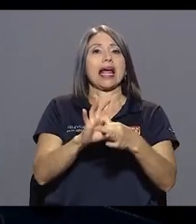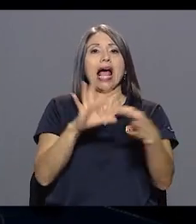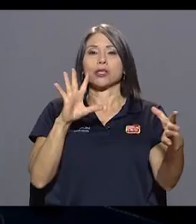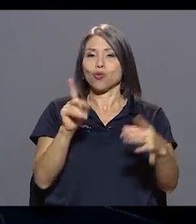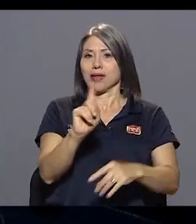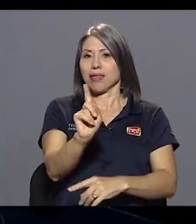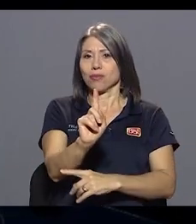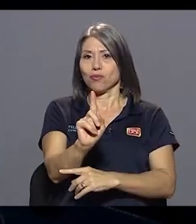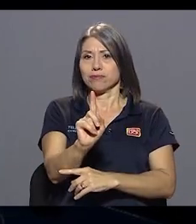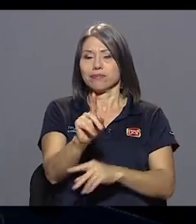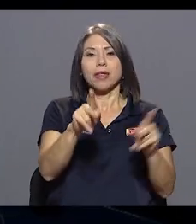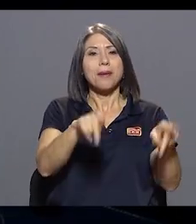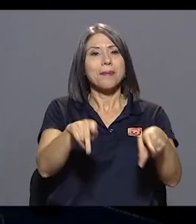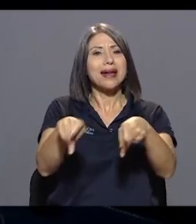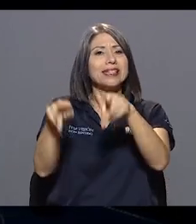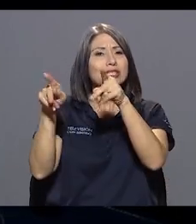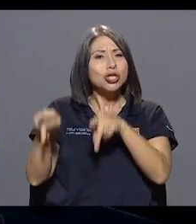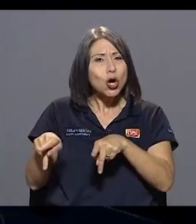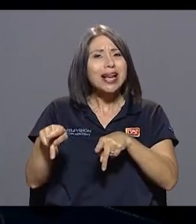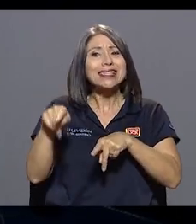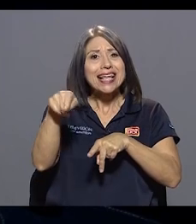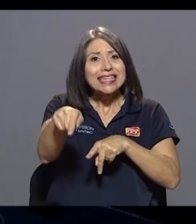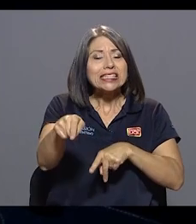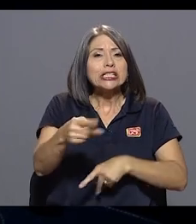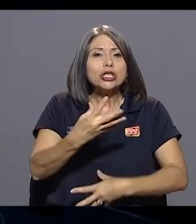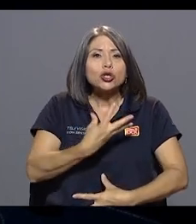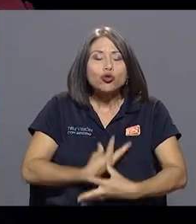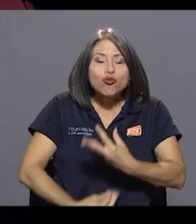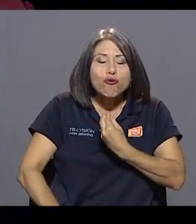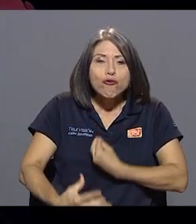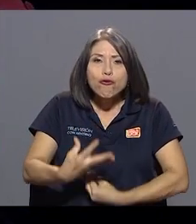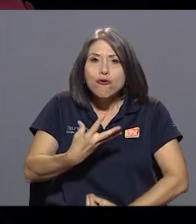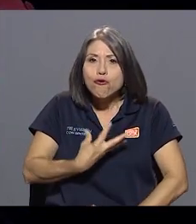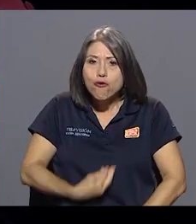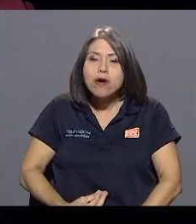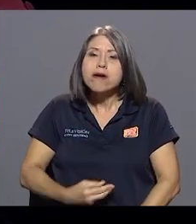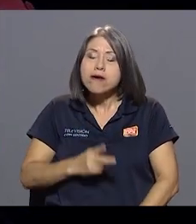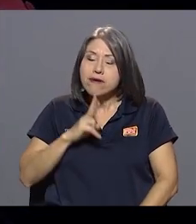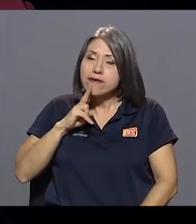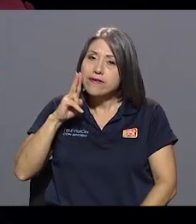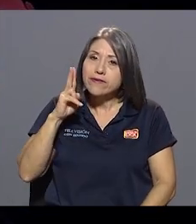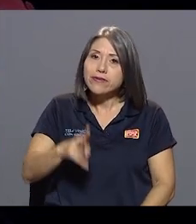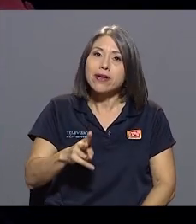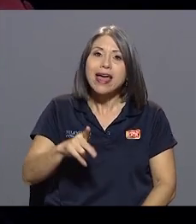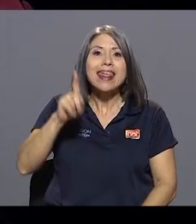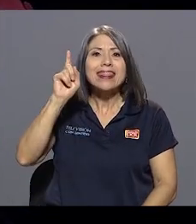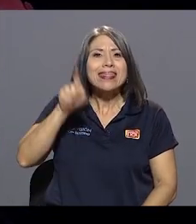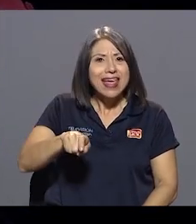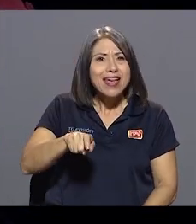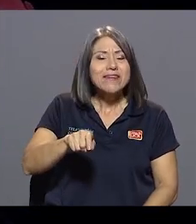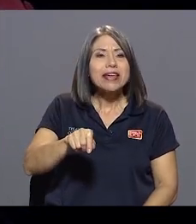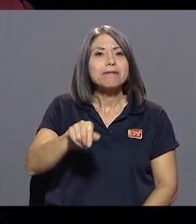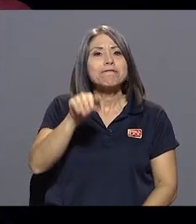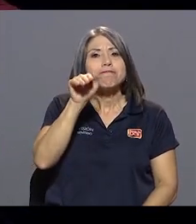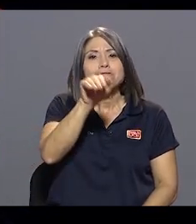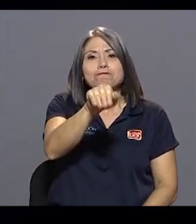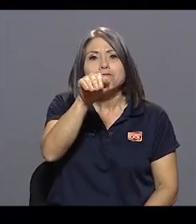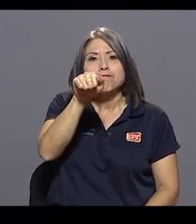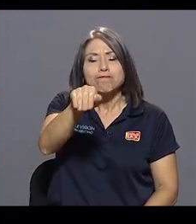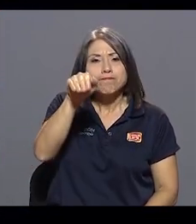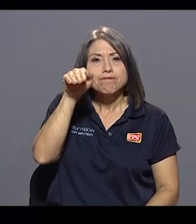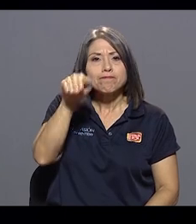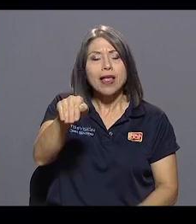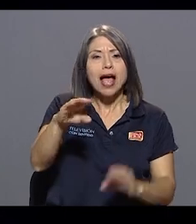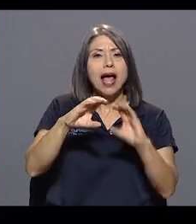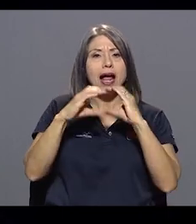en donde las personas están sufriendo. Es decir, realmente hay que hacerle un llamado a la clase política, porque